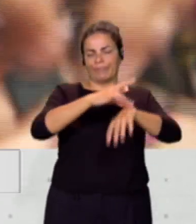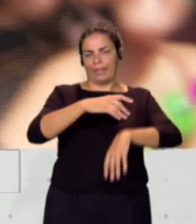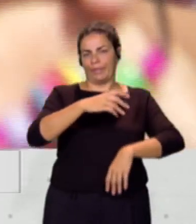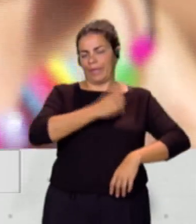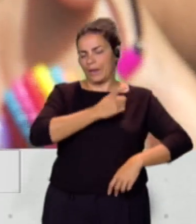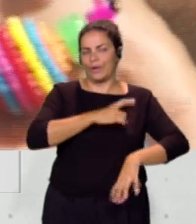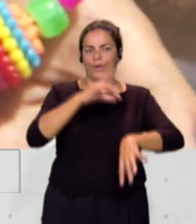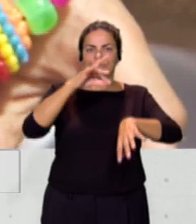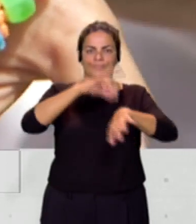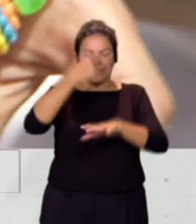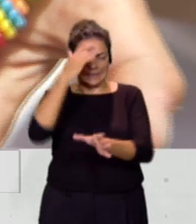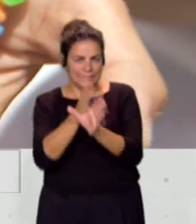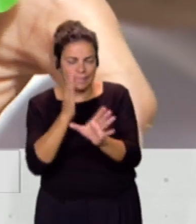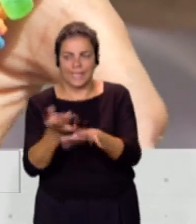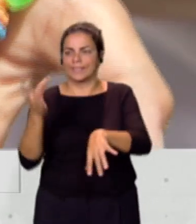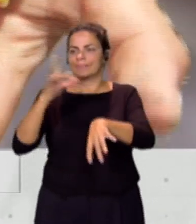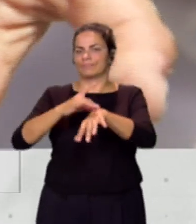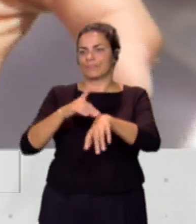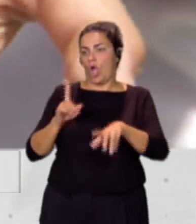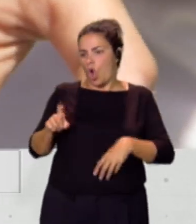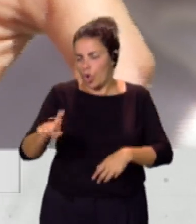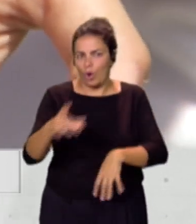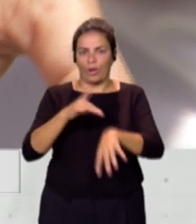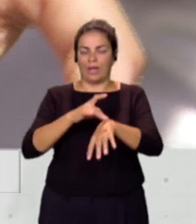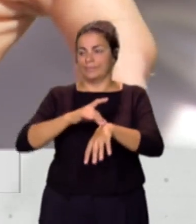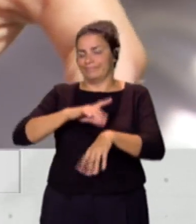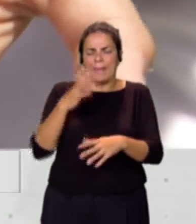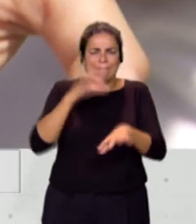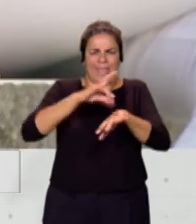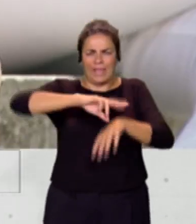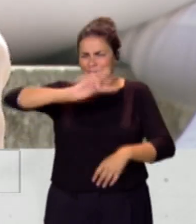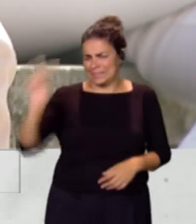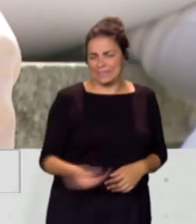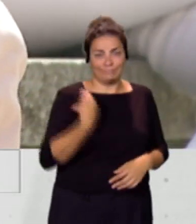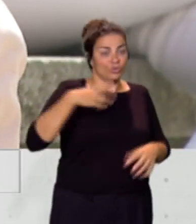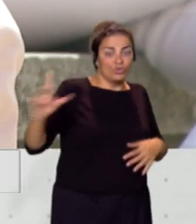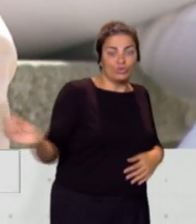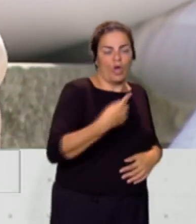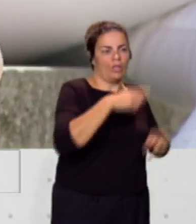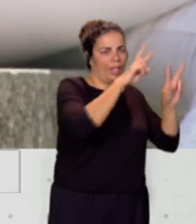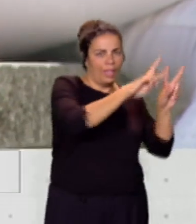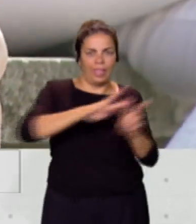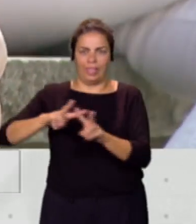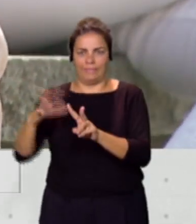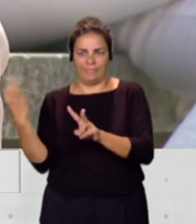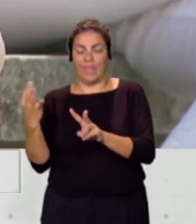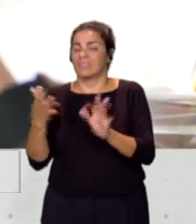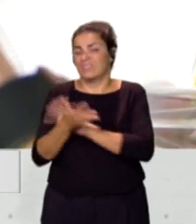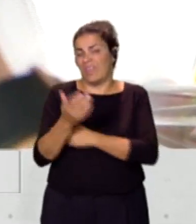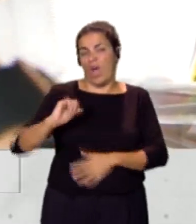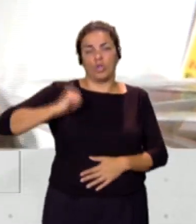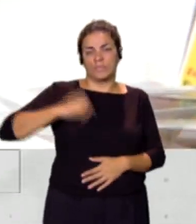psiquiatra, neuropediatra, oncóloga. Entonces, esto hace que vayamos a menudo al hospital no solo para ver a los